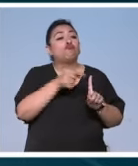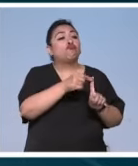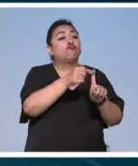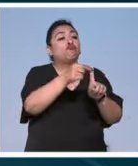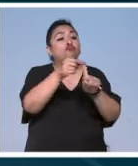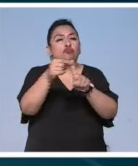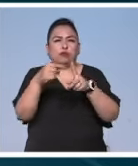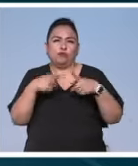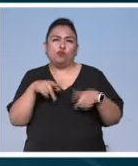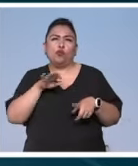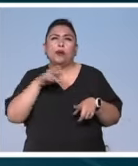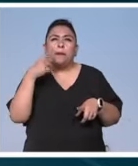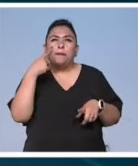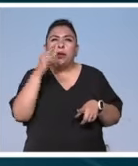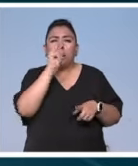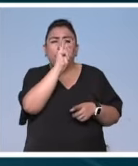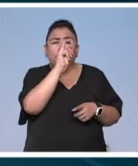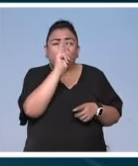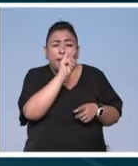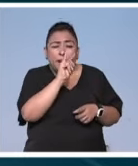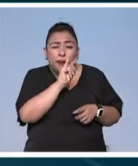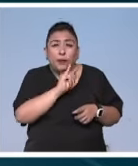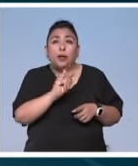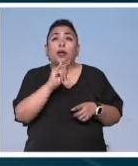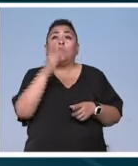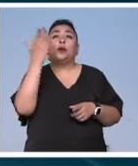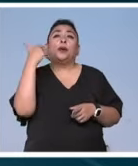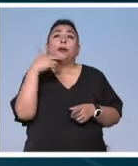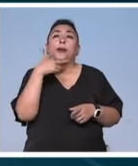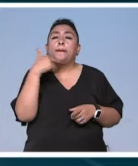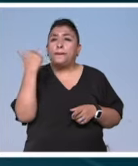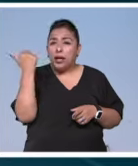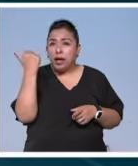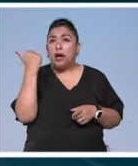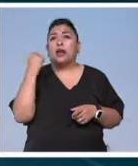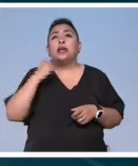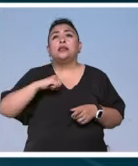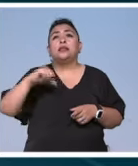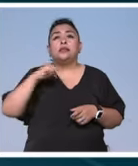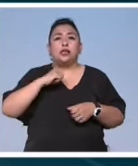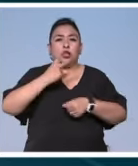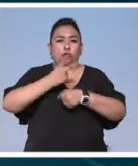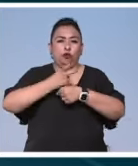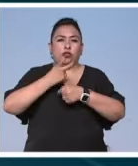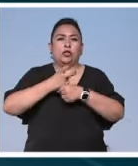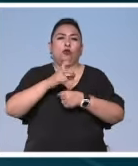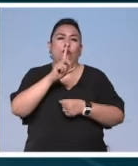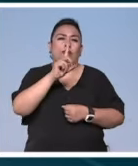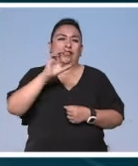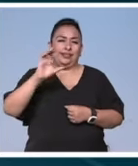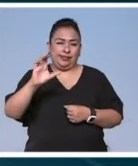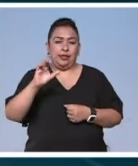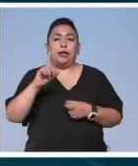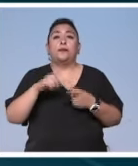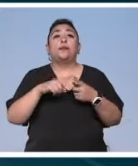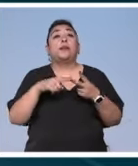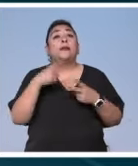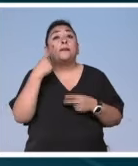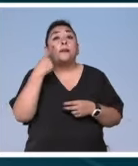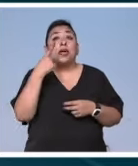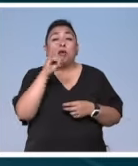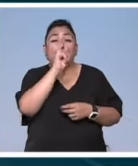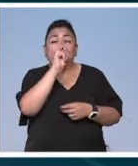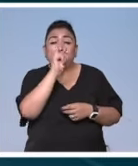mosaicos de mansiones romanas del siglo II después de Cristo, podrá apreciar